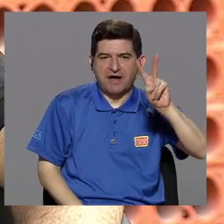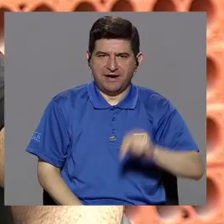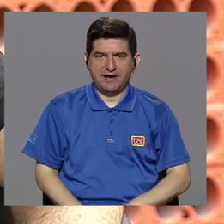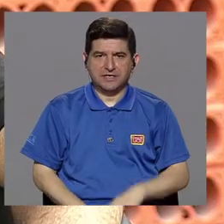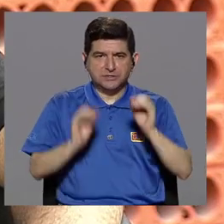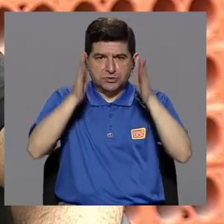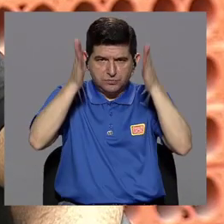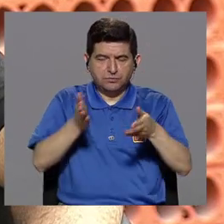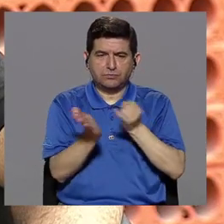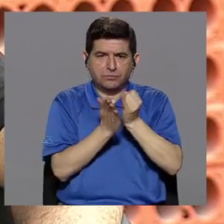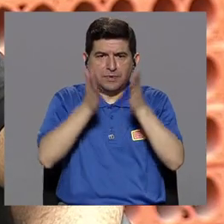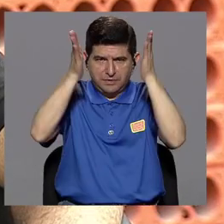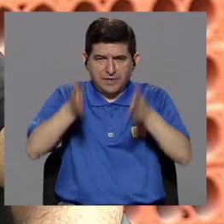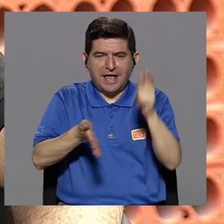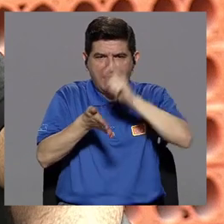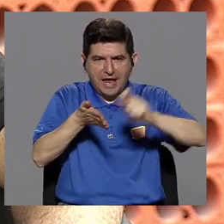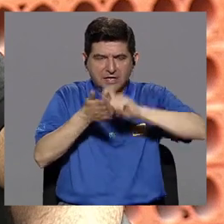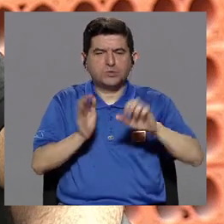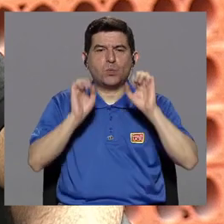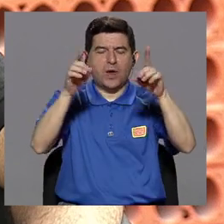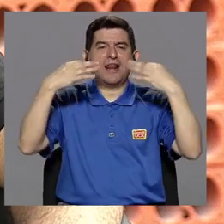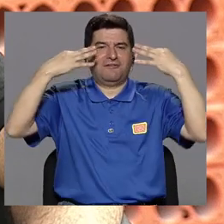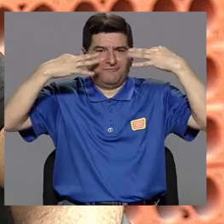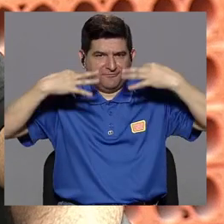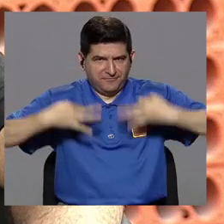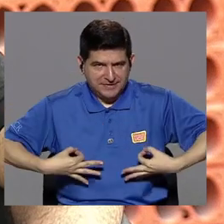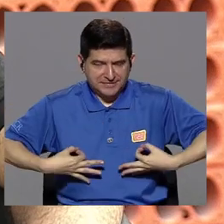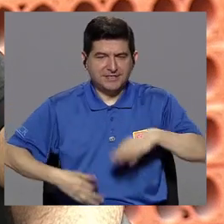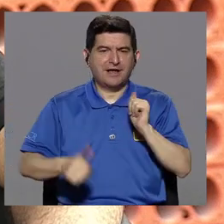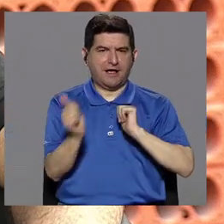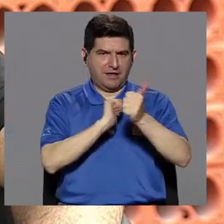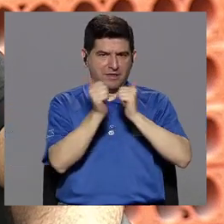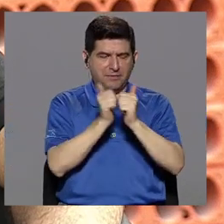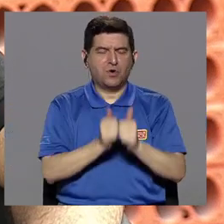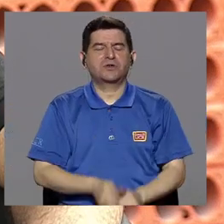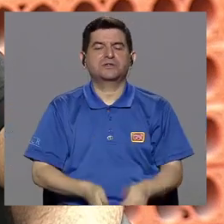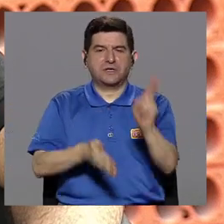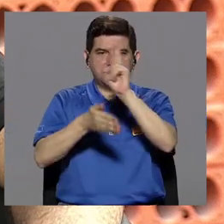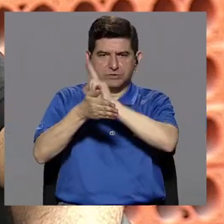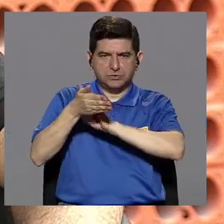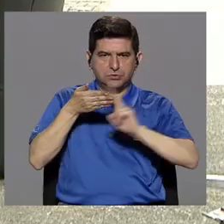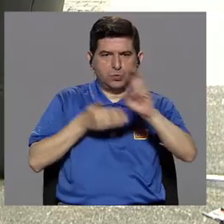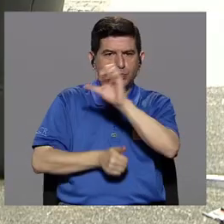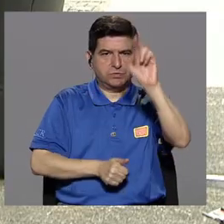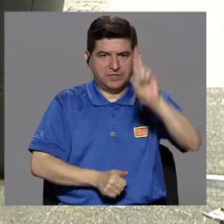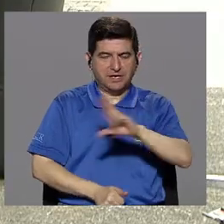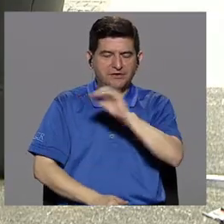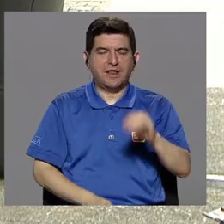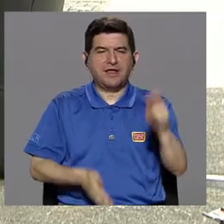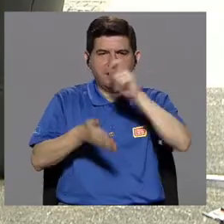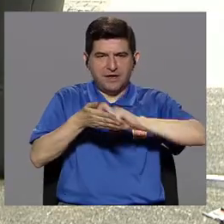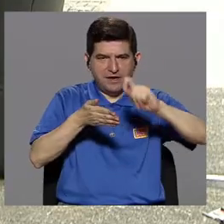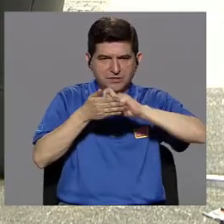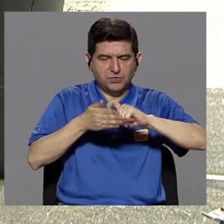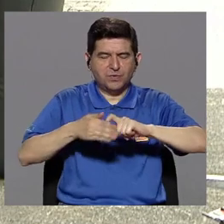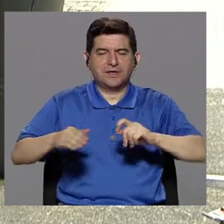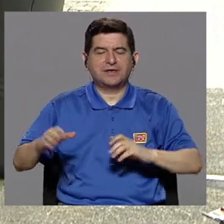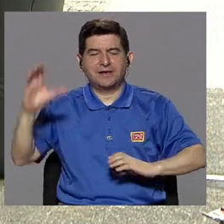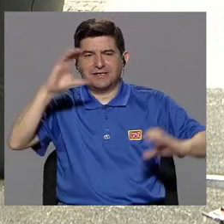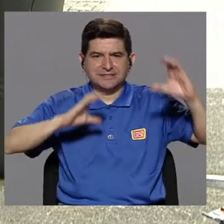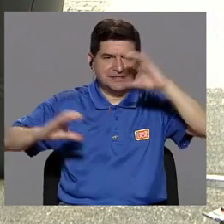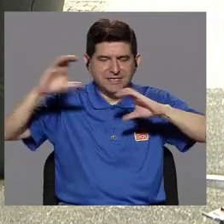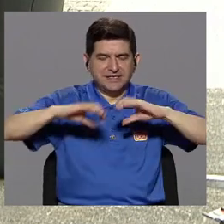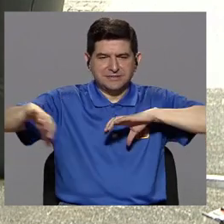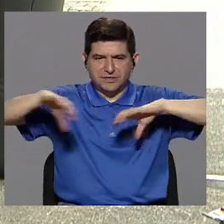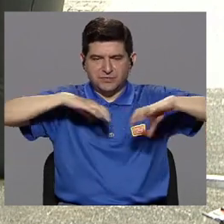Vargas, el docente e investigador de la Escuela de Educación Física y Deportes de la Universidad de Costa Rica y de la Escuela de Ciencias del Movimiento